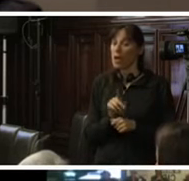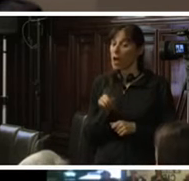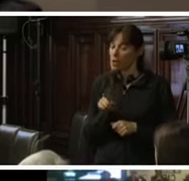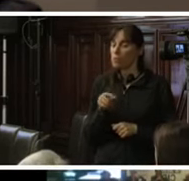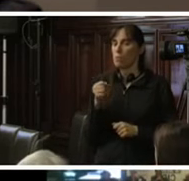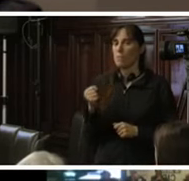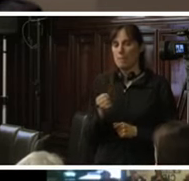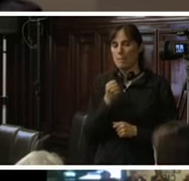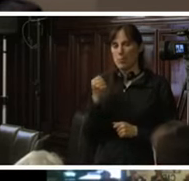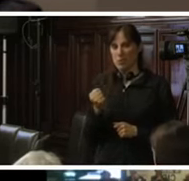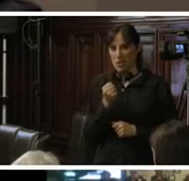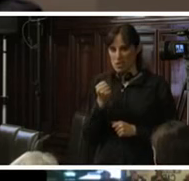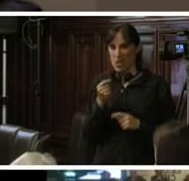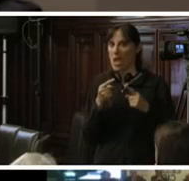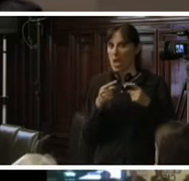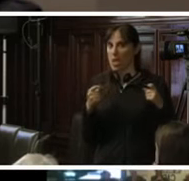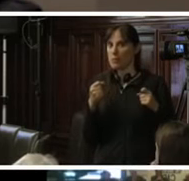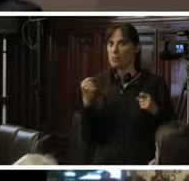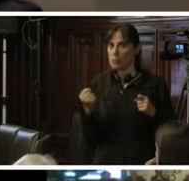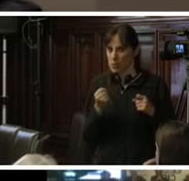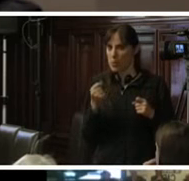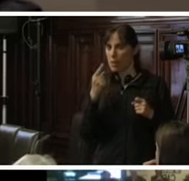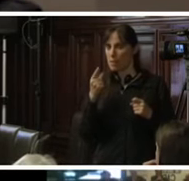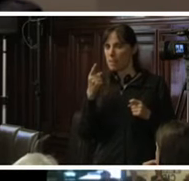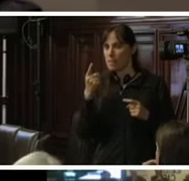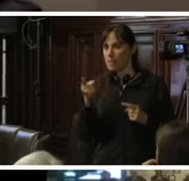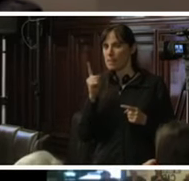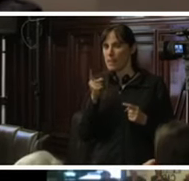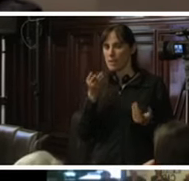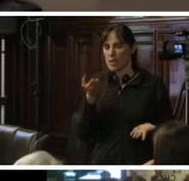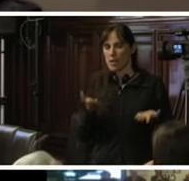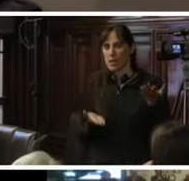importante sobre el cual habrá que hacer evaluaciones posteriores.